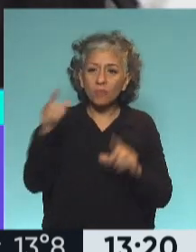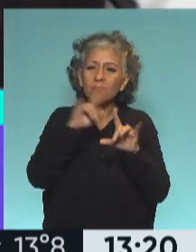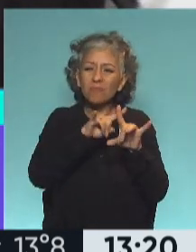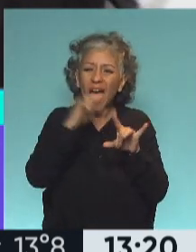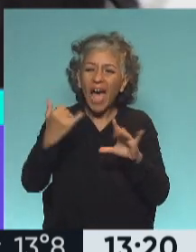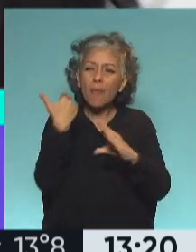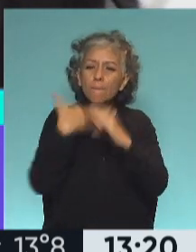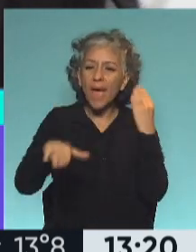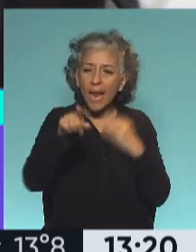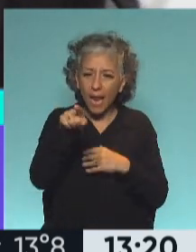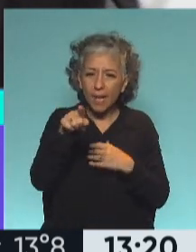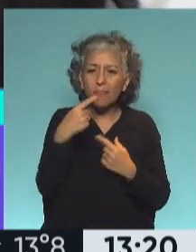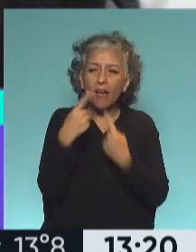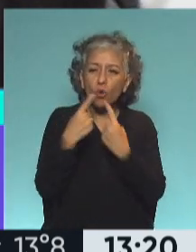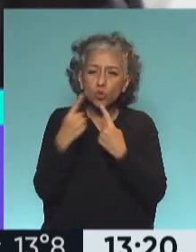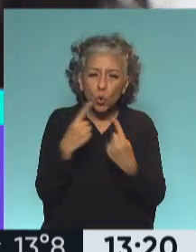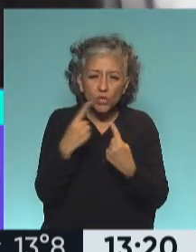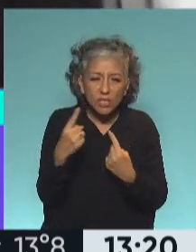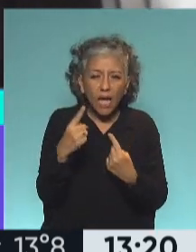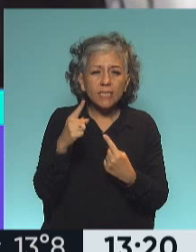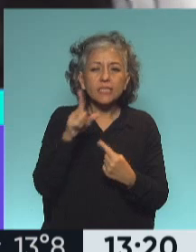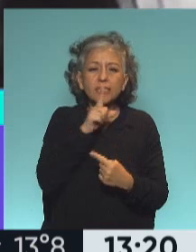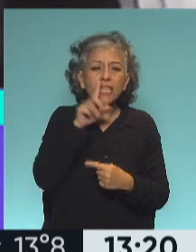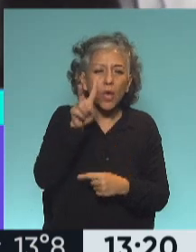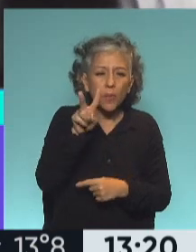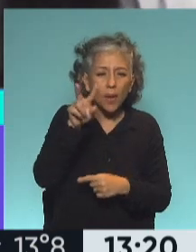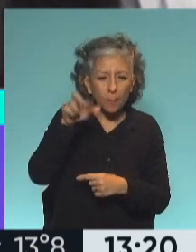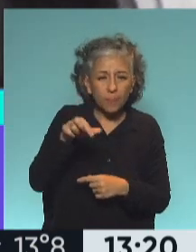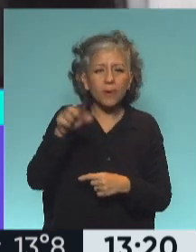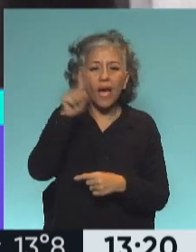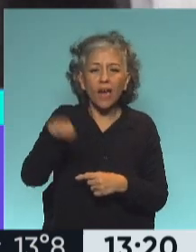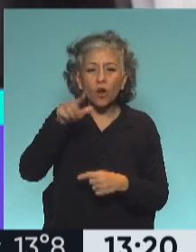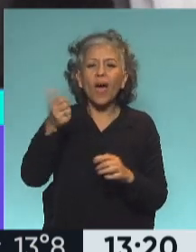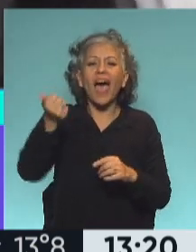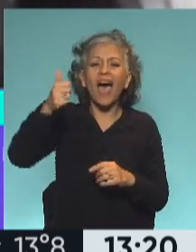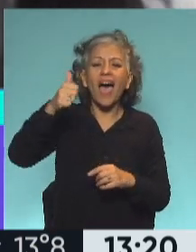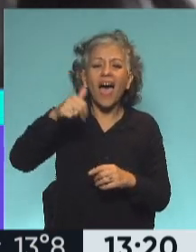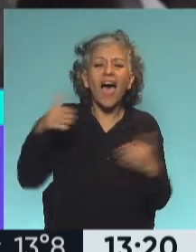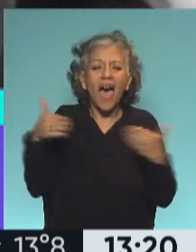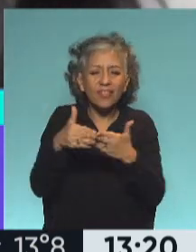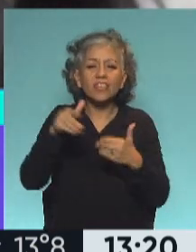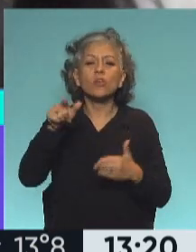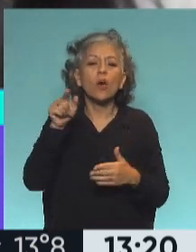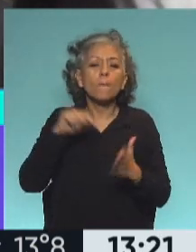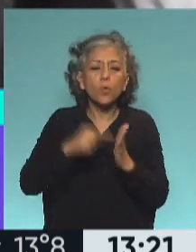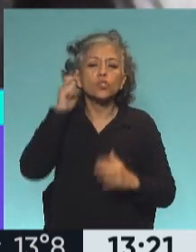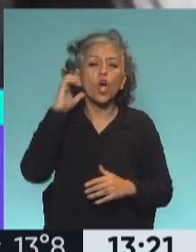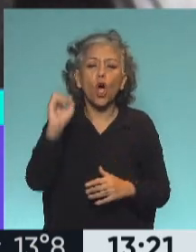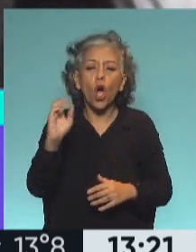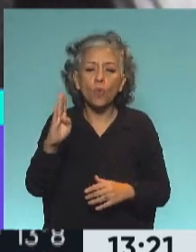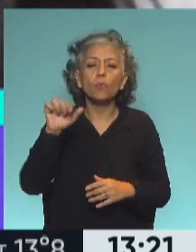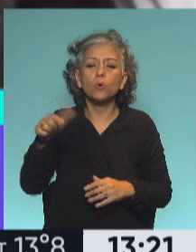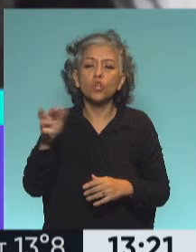consultas.tv.andis.gov.ar. Bueno, todas las consultas son recibidas y luego